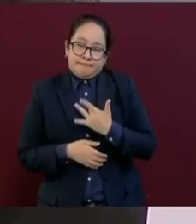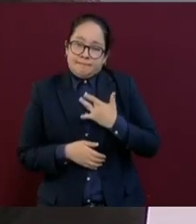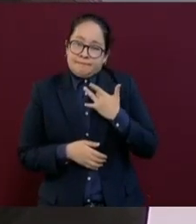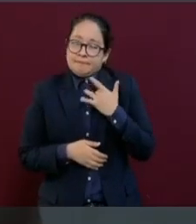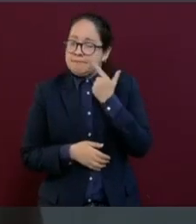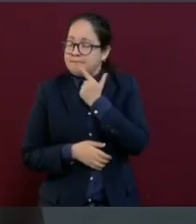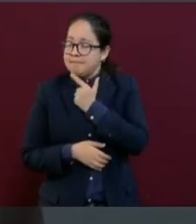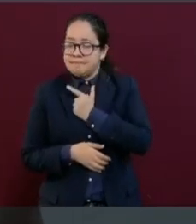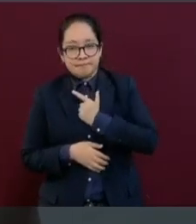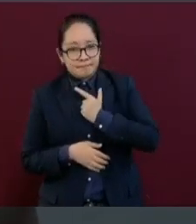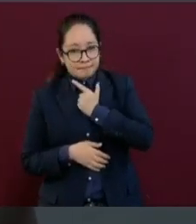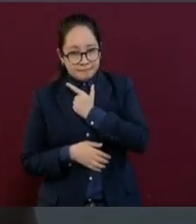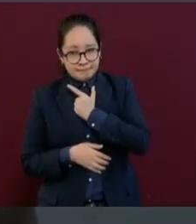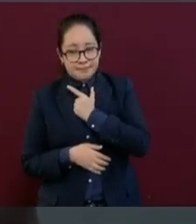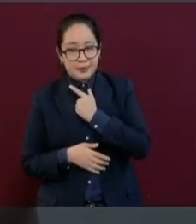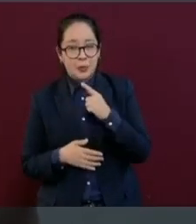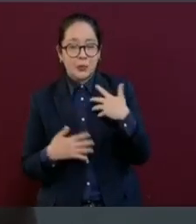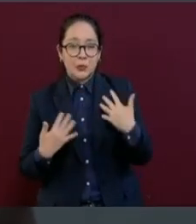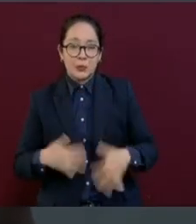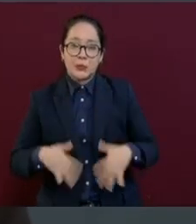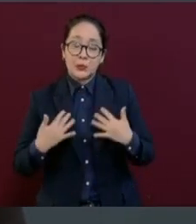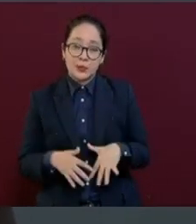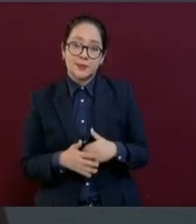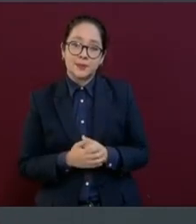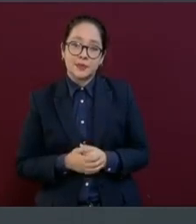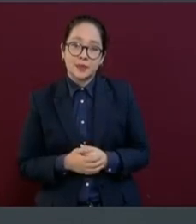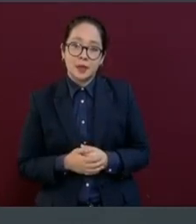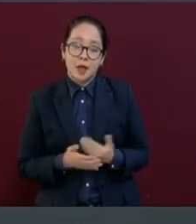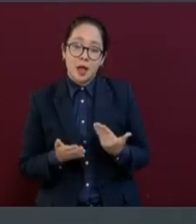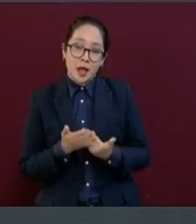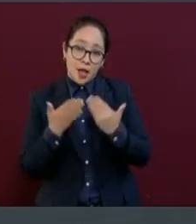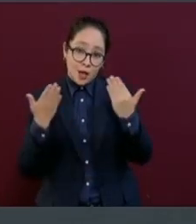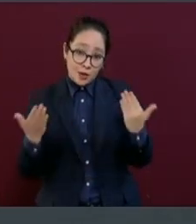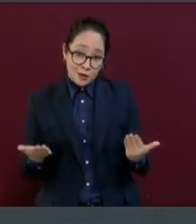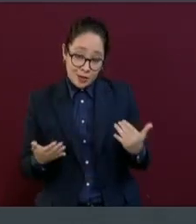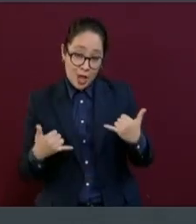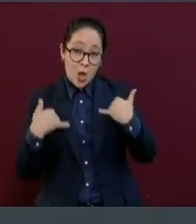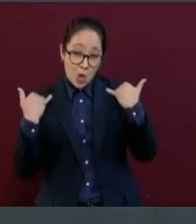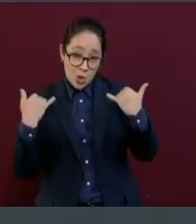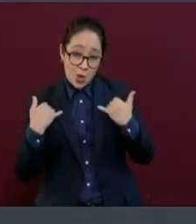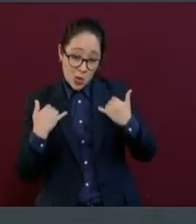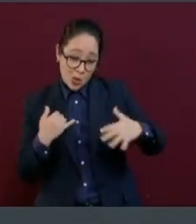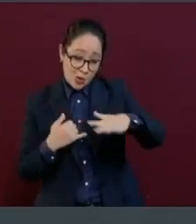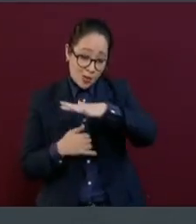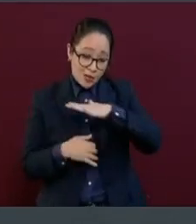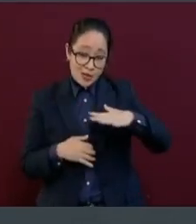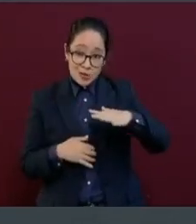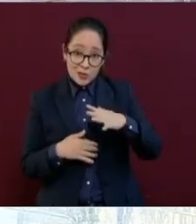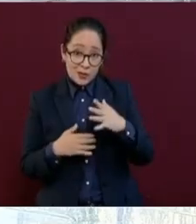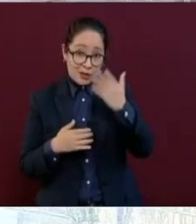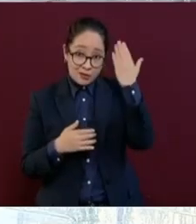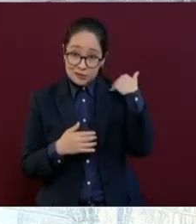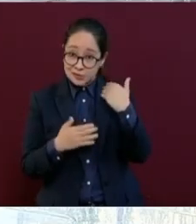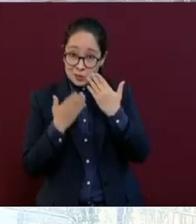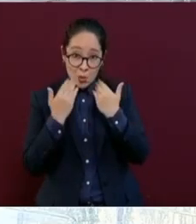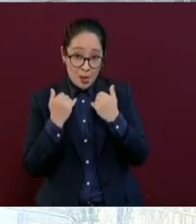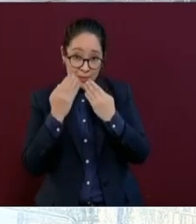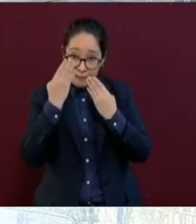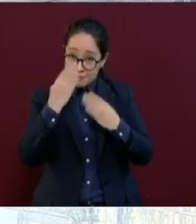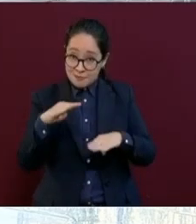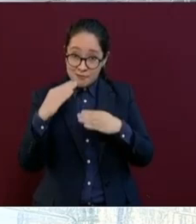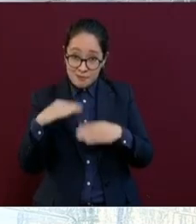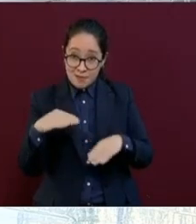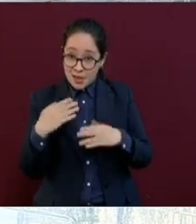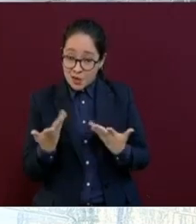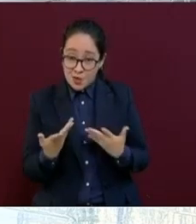ya jóvenes que antes no podían abrir una cuenta bancaria,